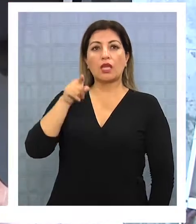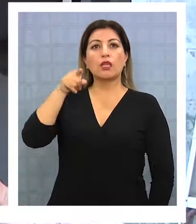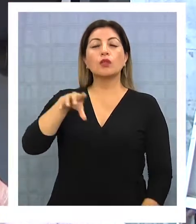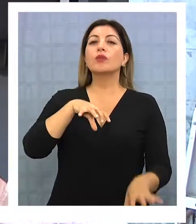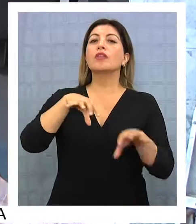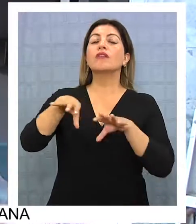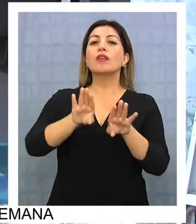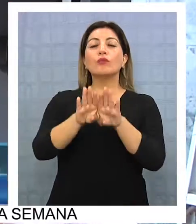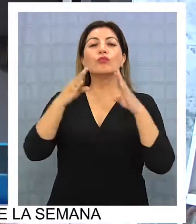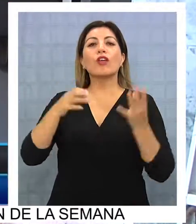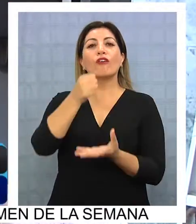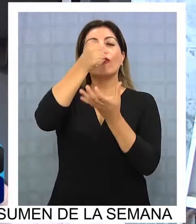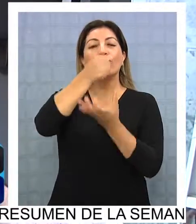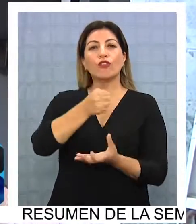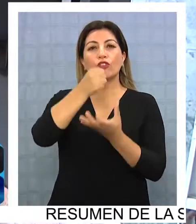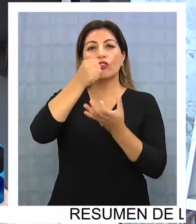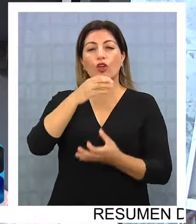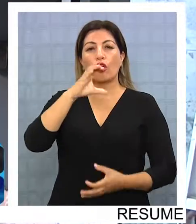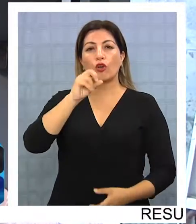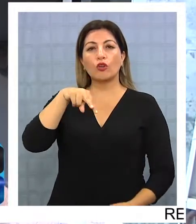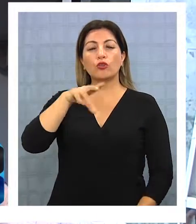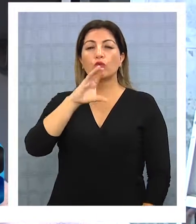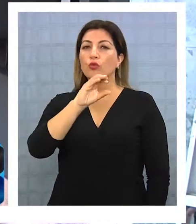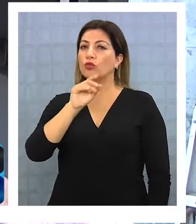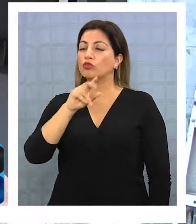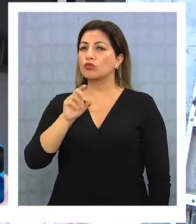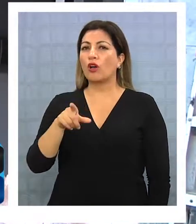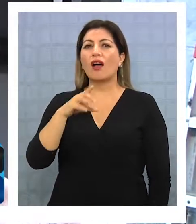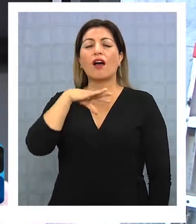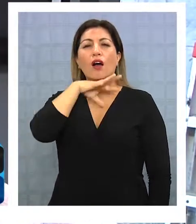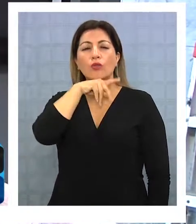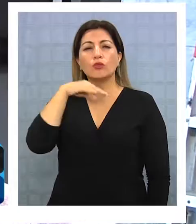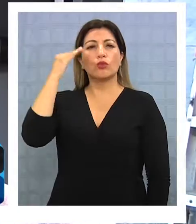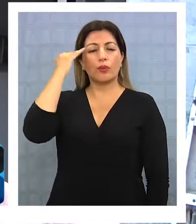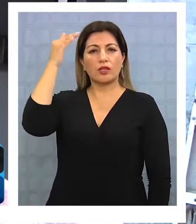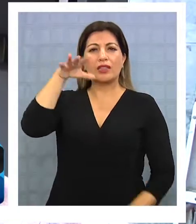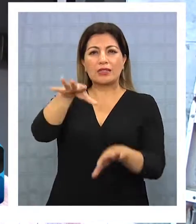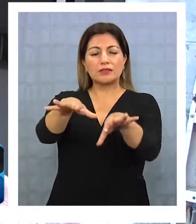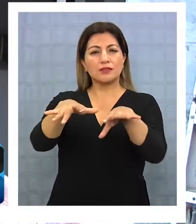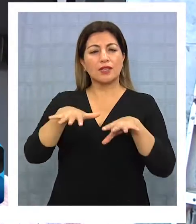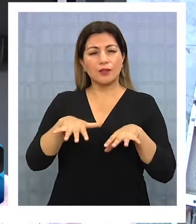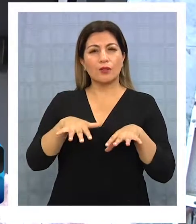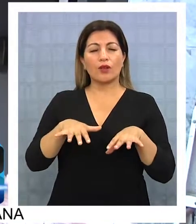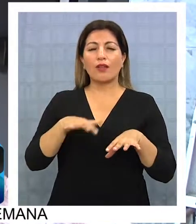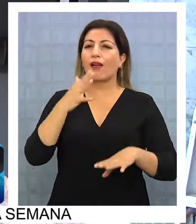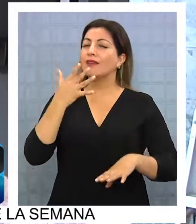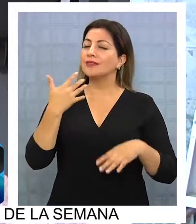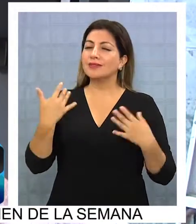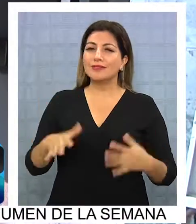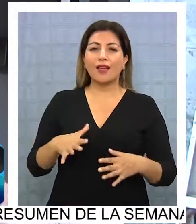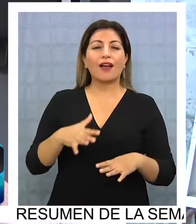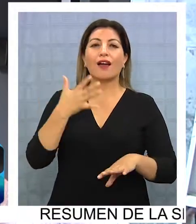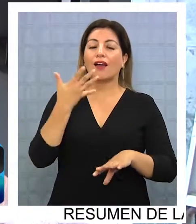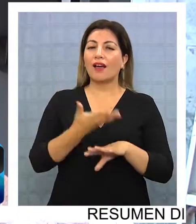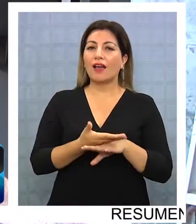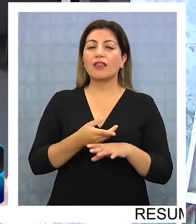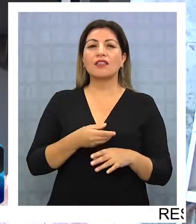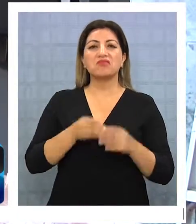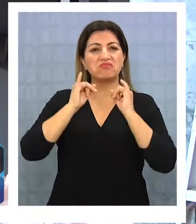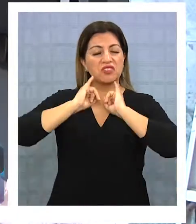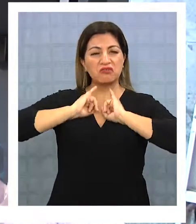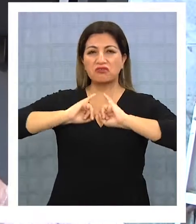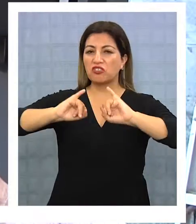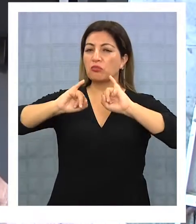apertura de los fondos concursables del adulto mayor. Esta ceremonia representa que ya están disponibles las bases para que las